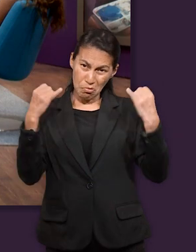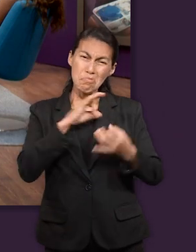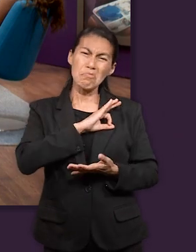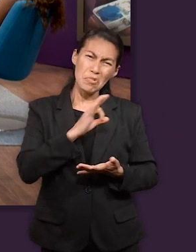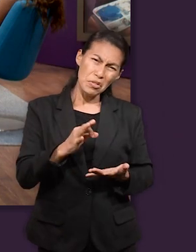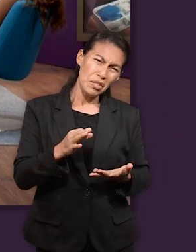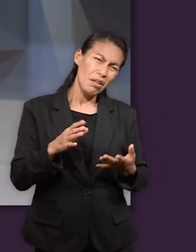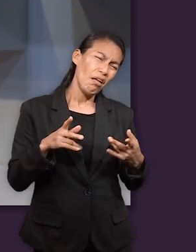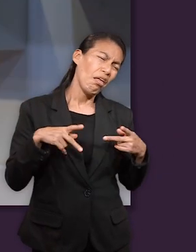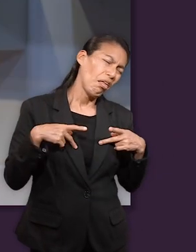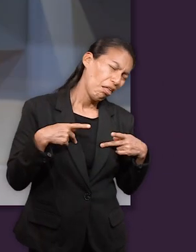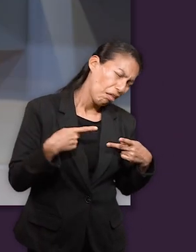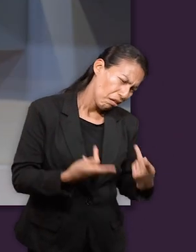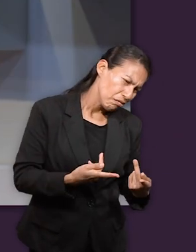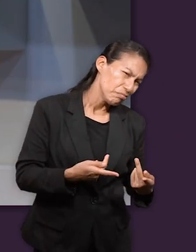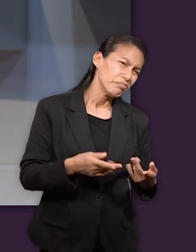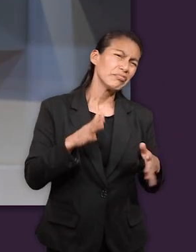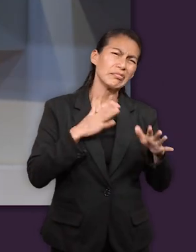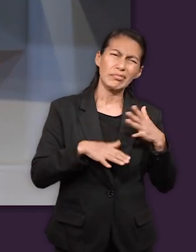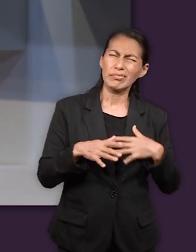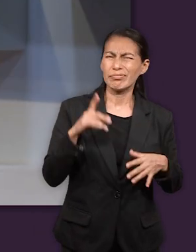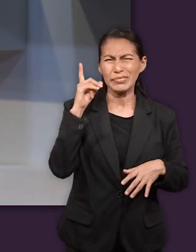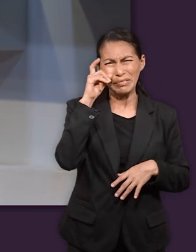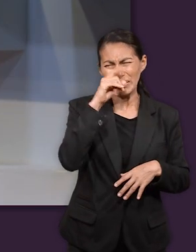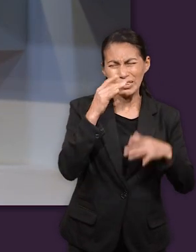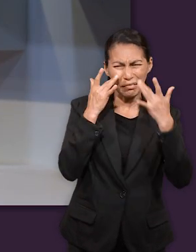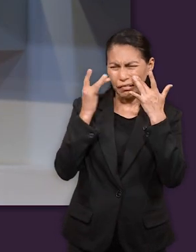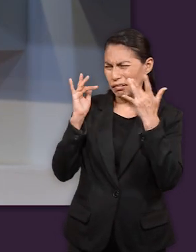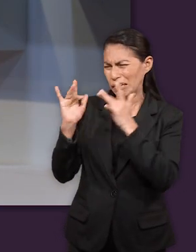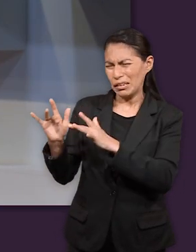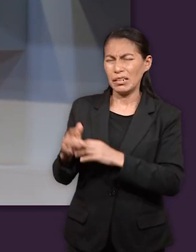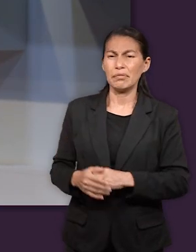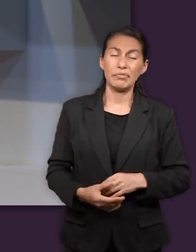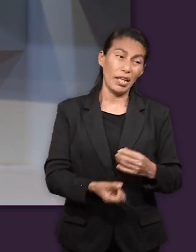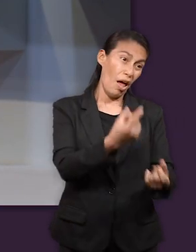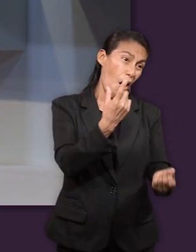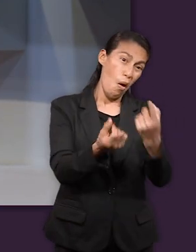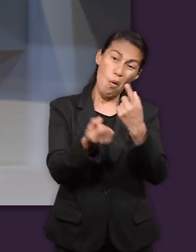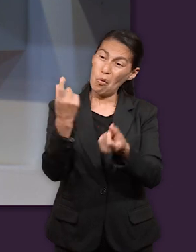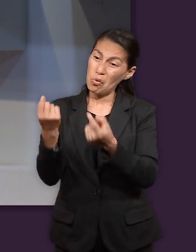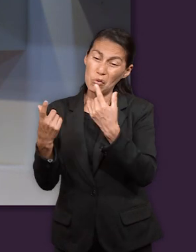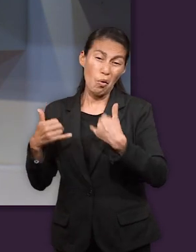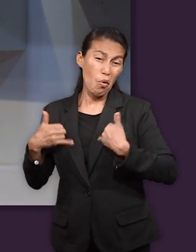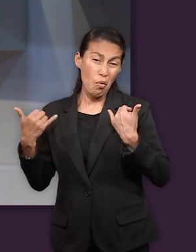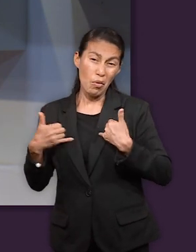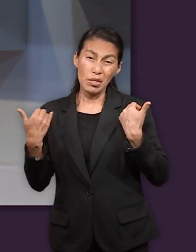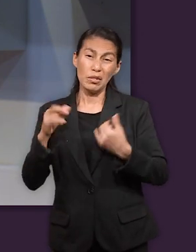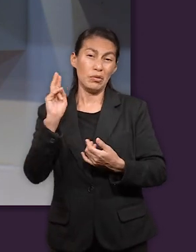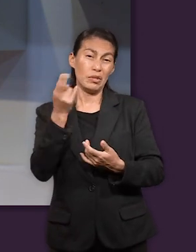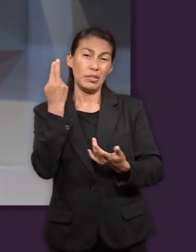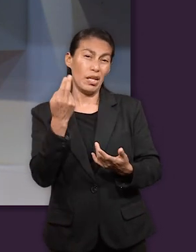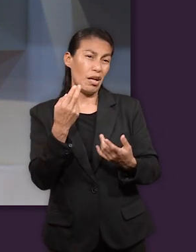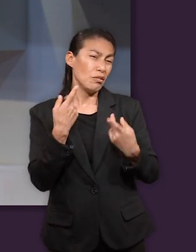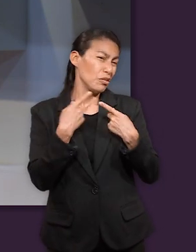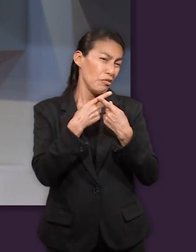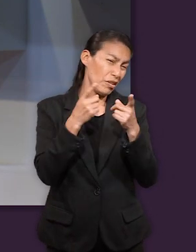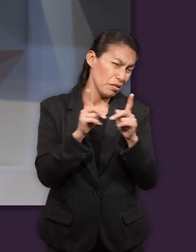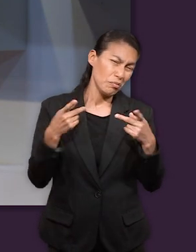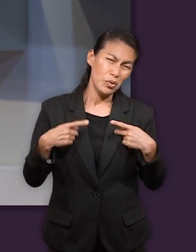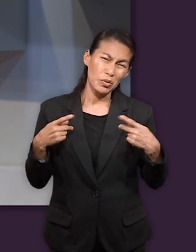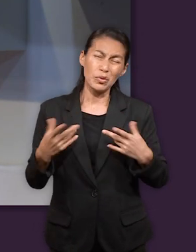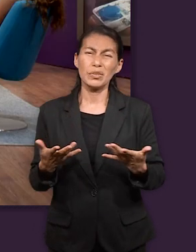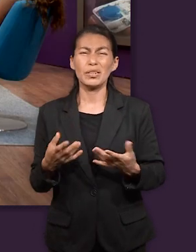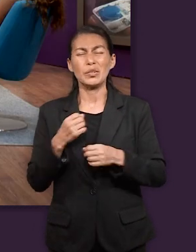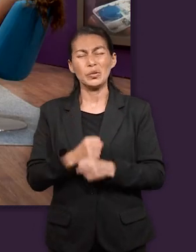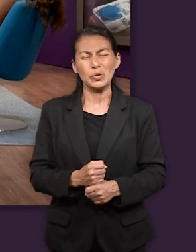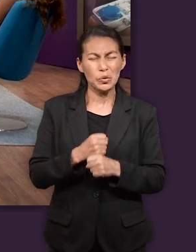tenía mil razones para desanimarse como jóvenes como universitarios que nos toca enfrentar desafíos en la